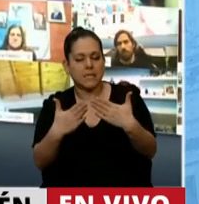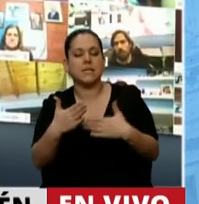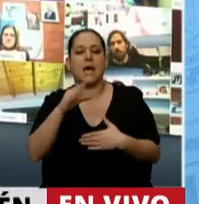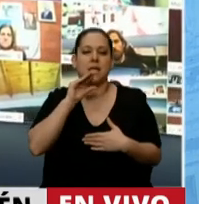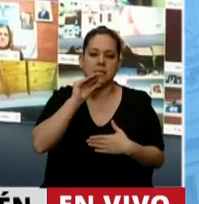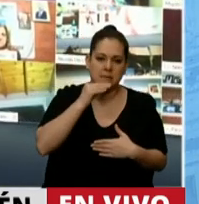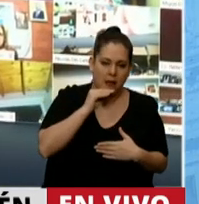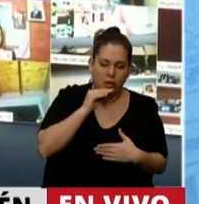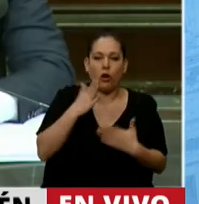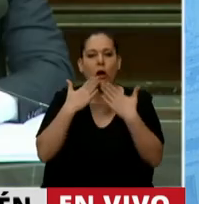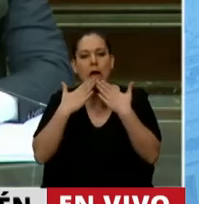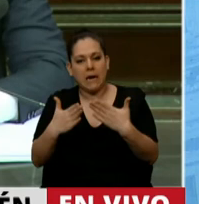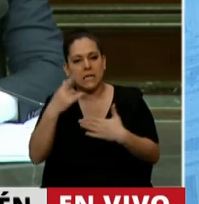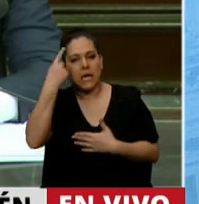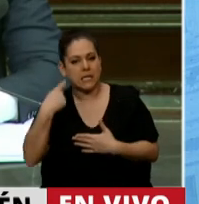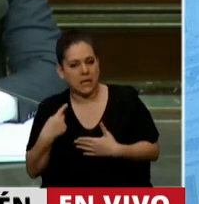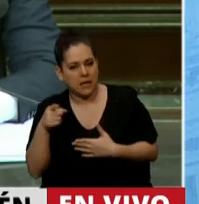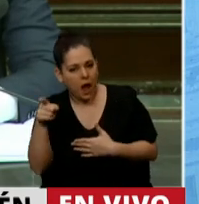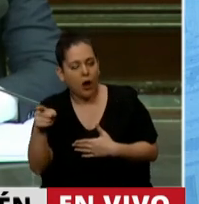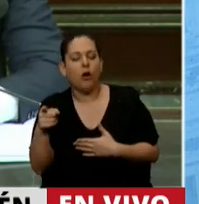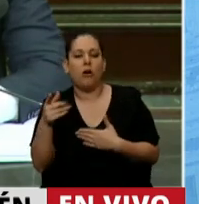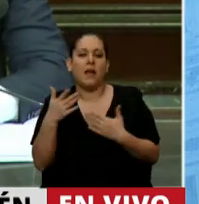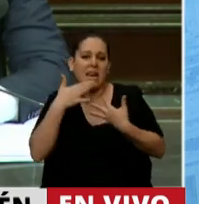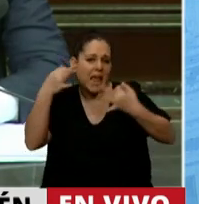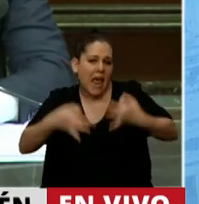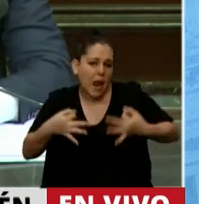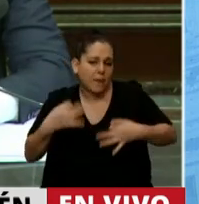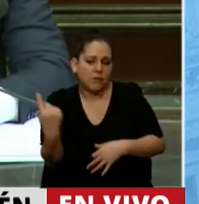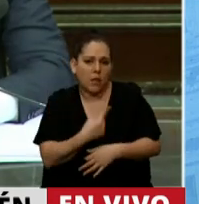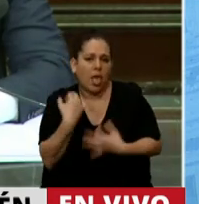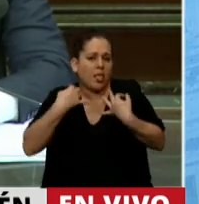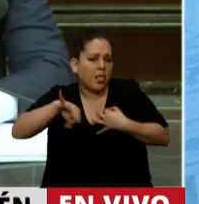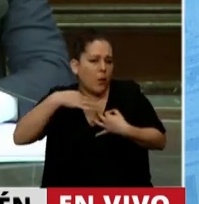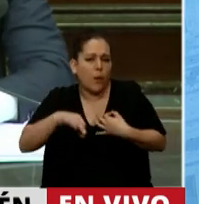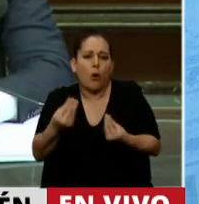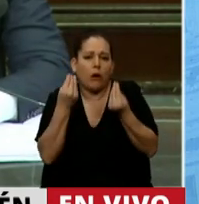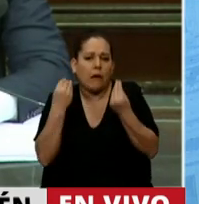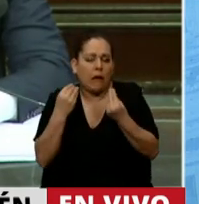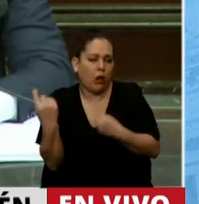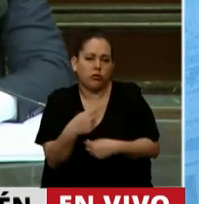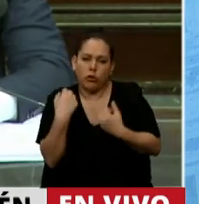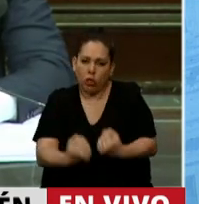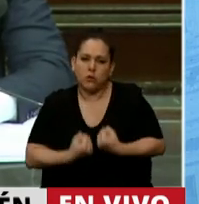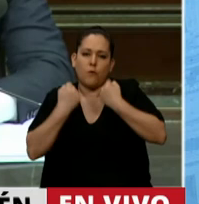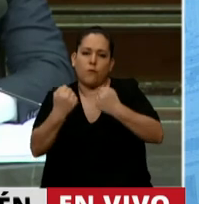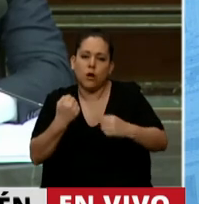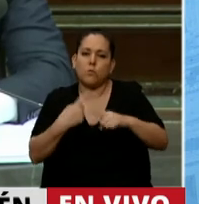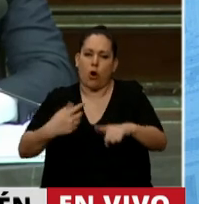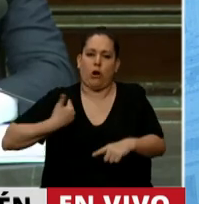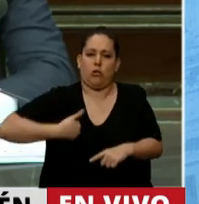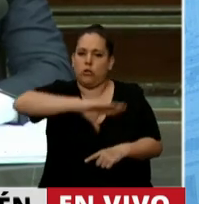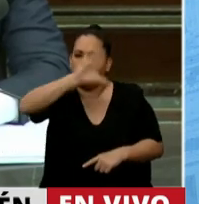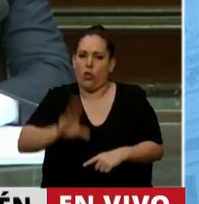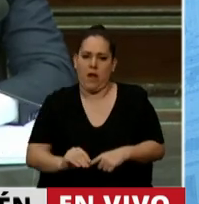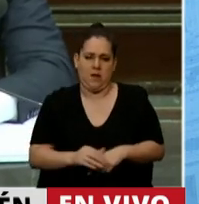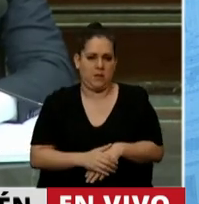Sergio. Gracias, Santiago. Y realmente lo que tenemos que hacer todos es poner todo por nuestro país, todo por nuestro